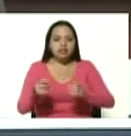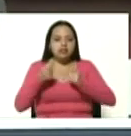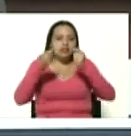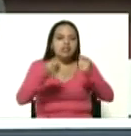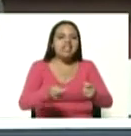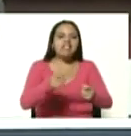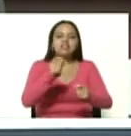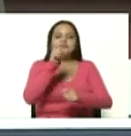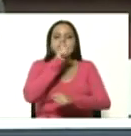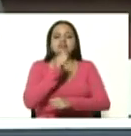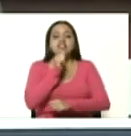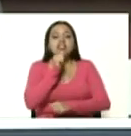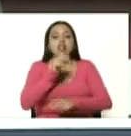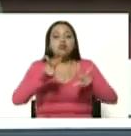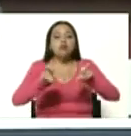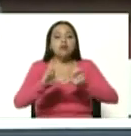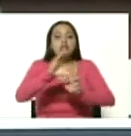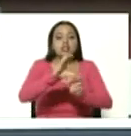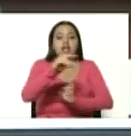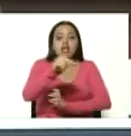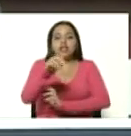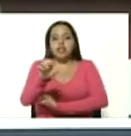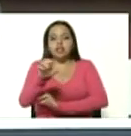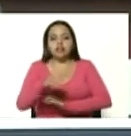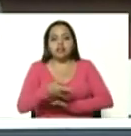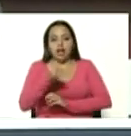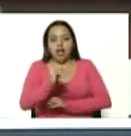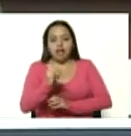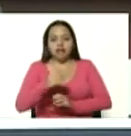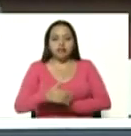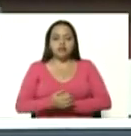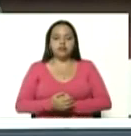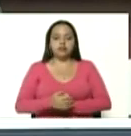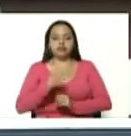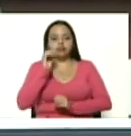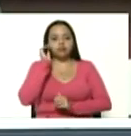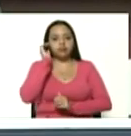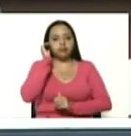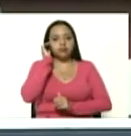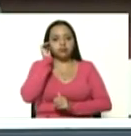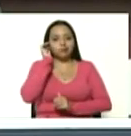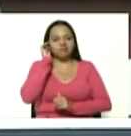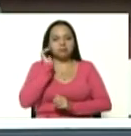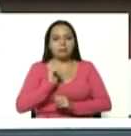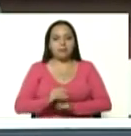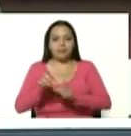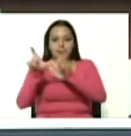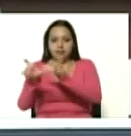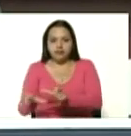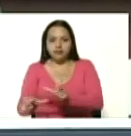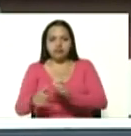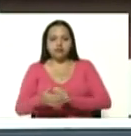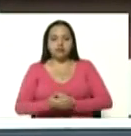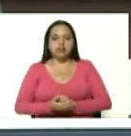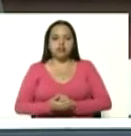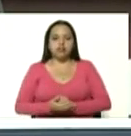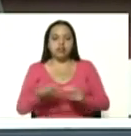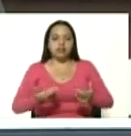tenemos presente a el almirante Giuseppe Alessandrello